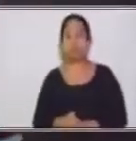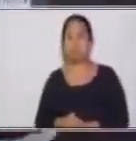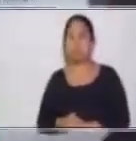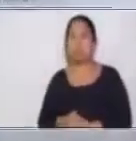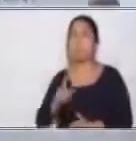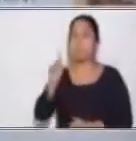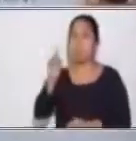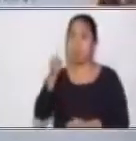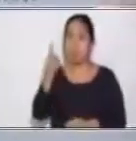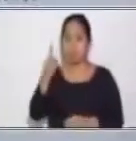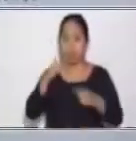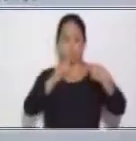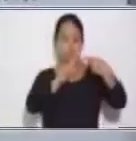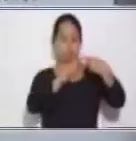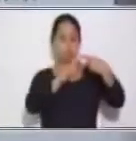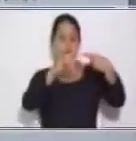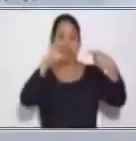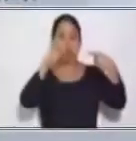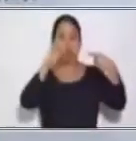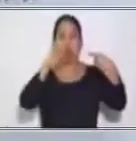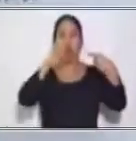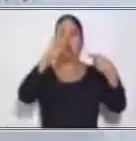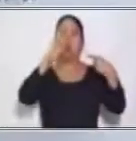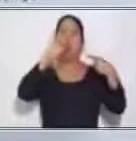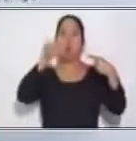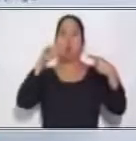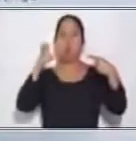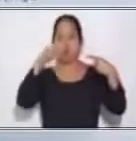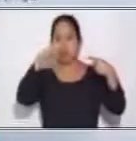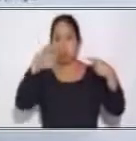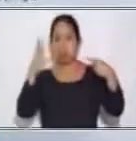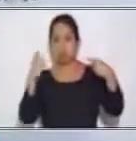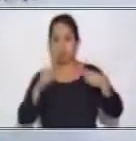Objeto. Para empezar vamos a determinar el objeto.